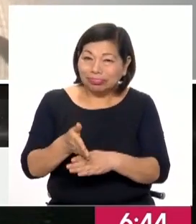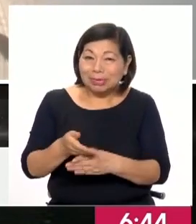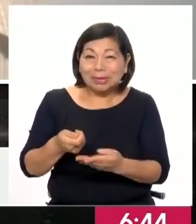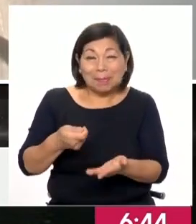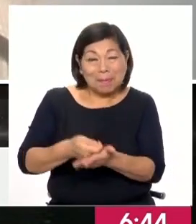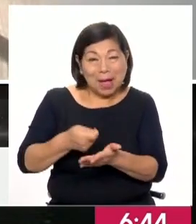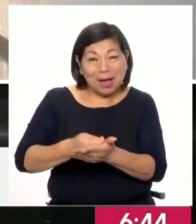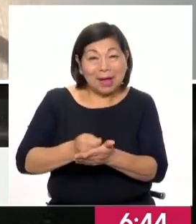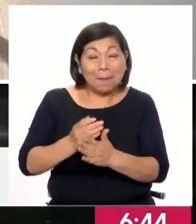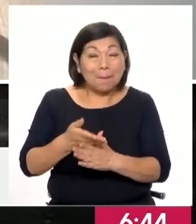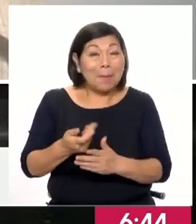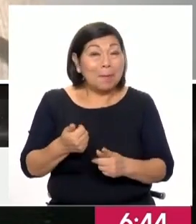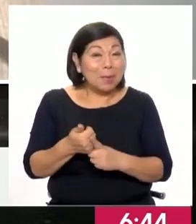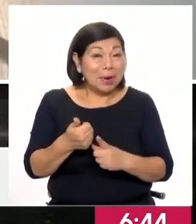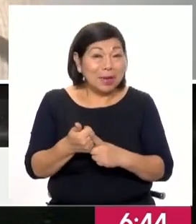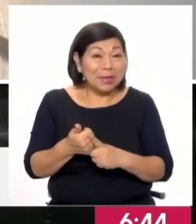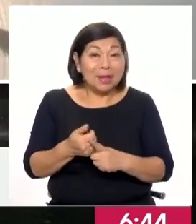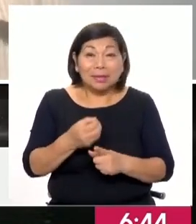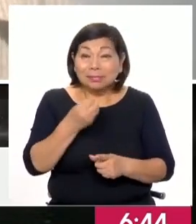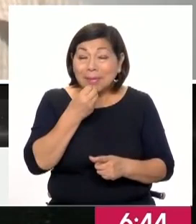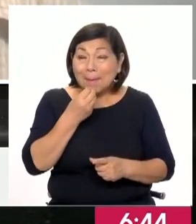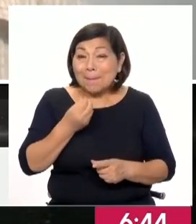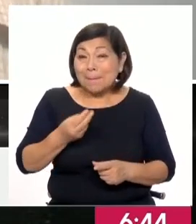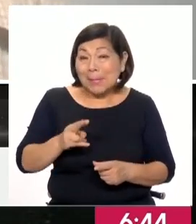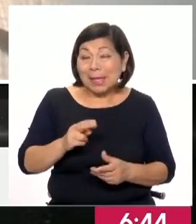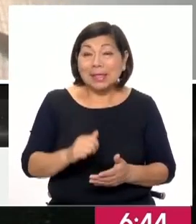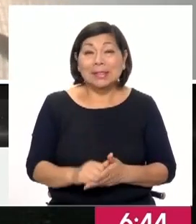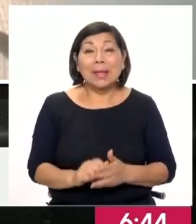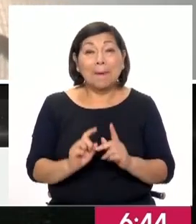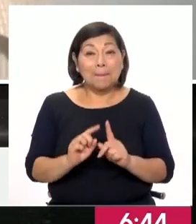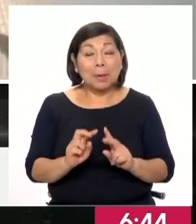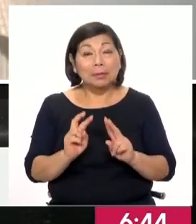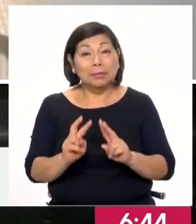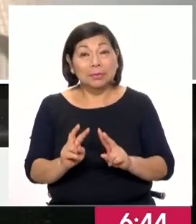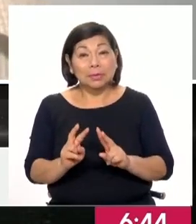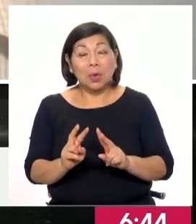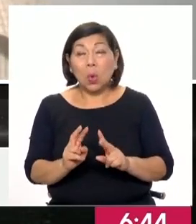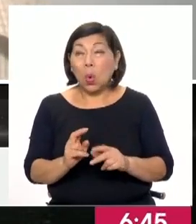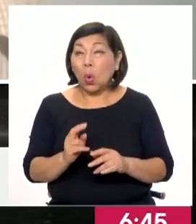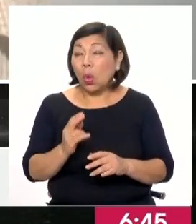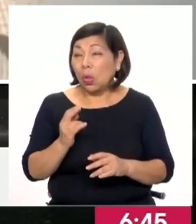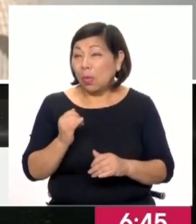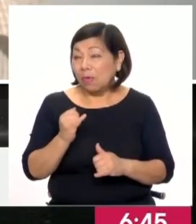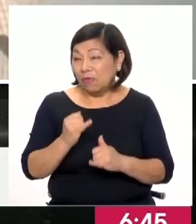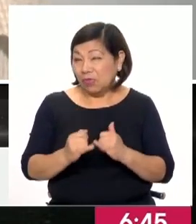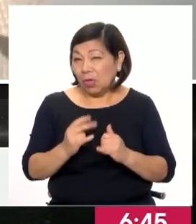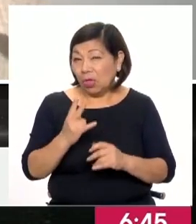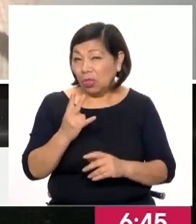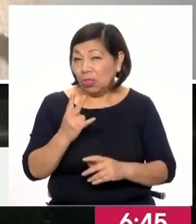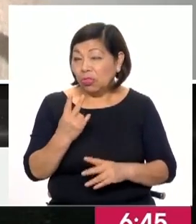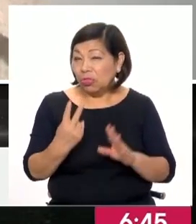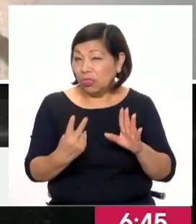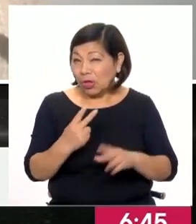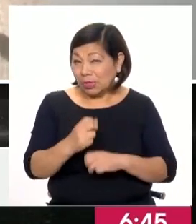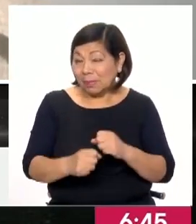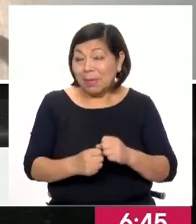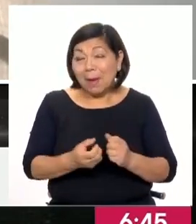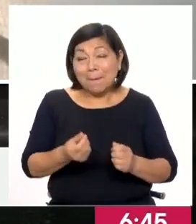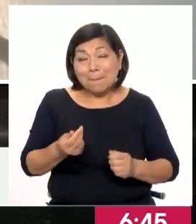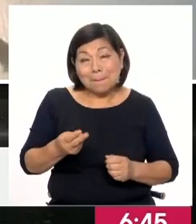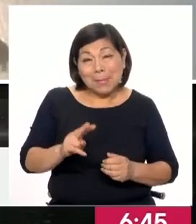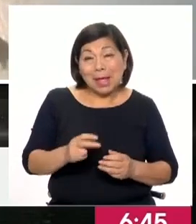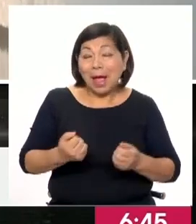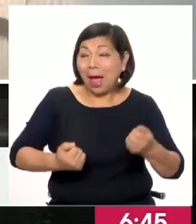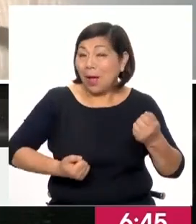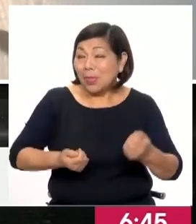más que el propio rubro de alimentos. Pero si vemos a lo largo de los últimos 12 meses, lo que ha subido más ha sido alimentos y